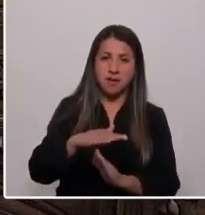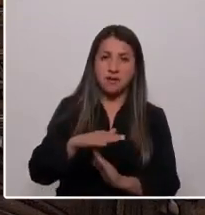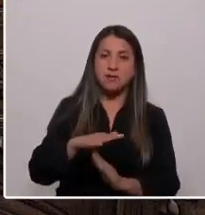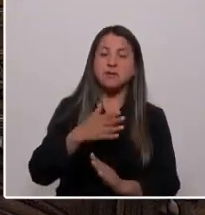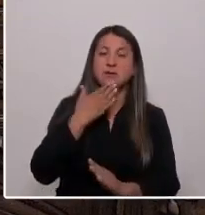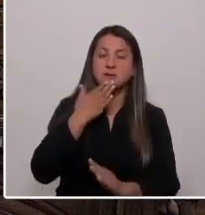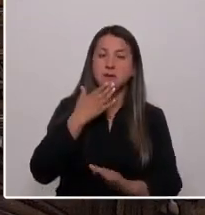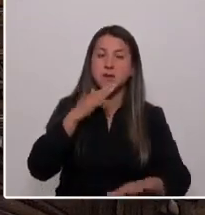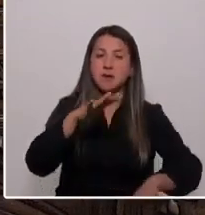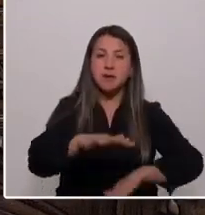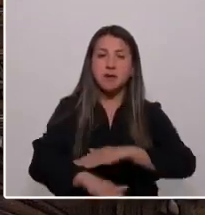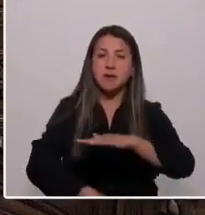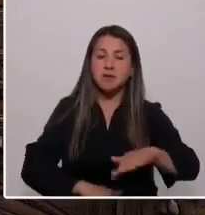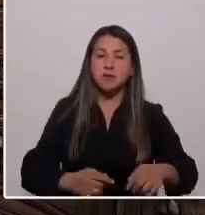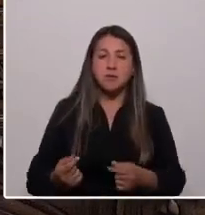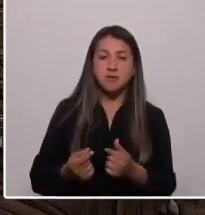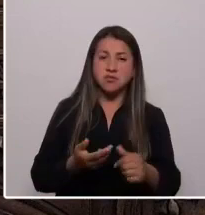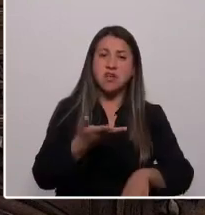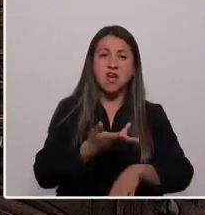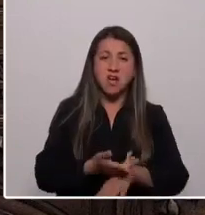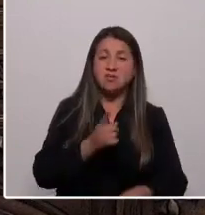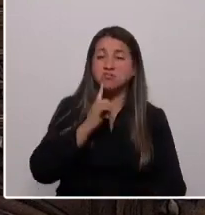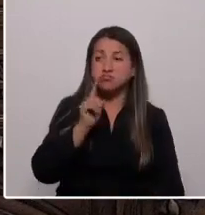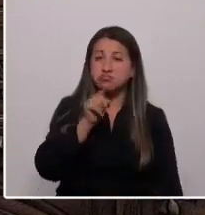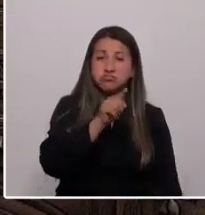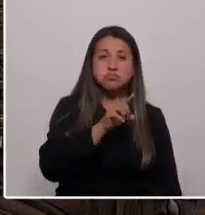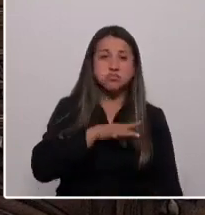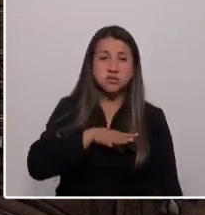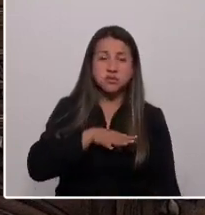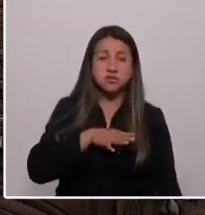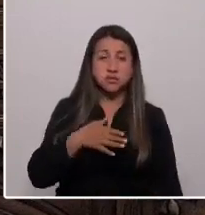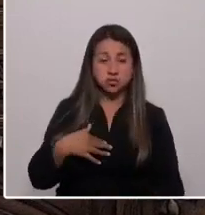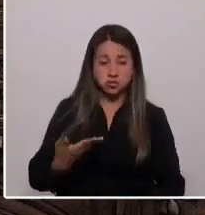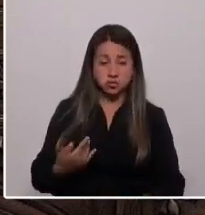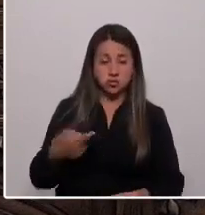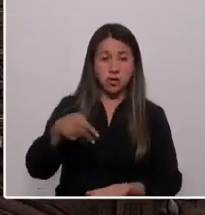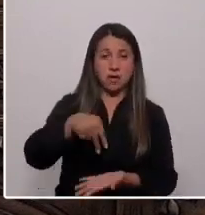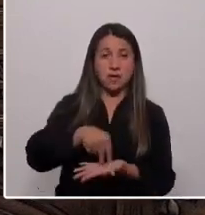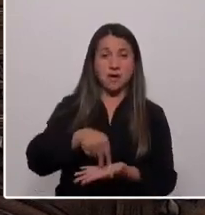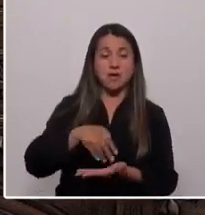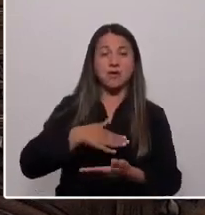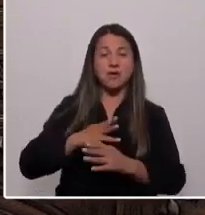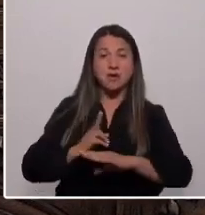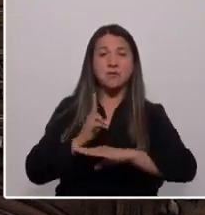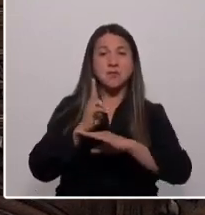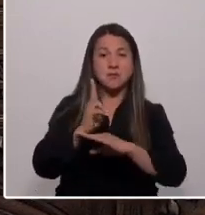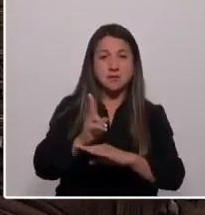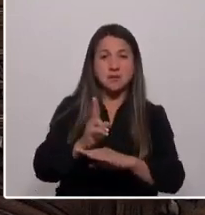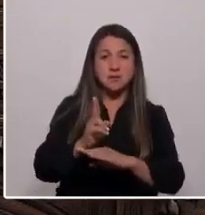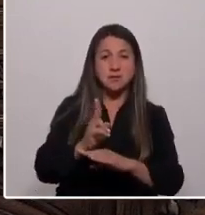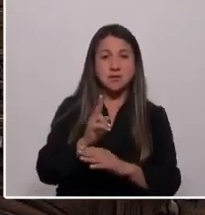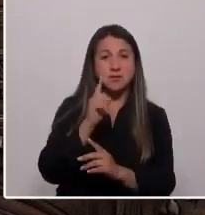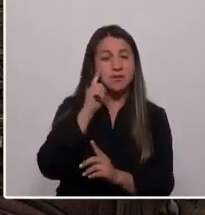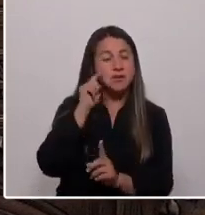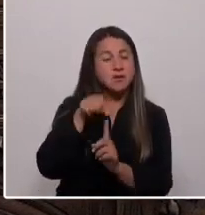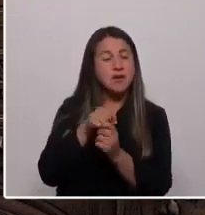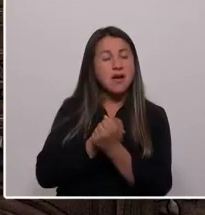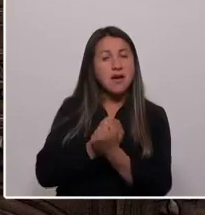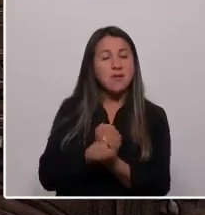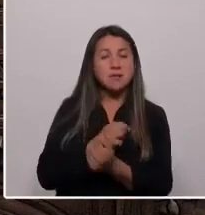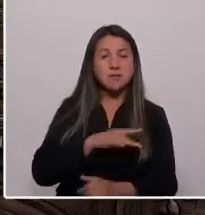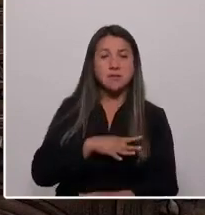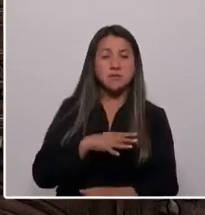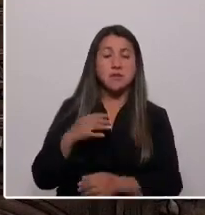instalada en nuestro país. Estoy aquí para representar a los que aman la chilenidad. Provengo de una familia de